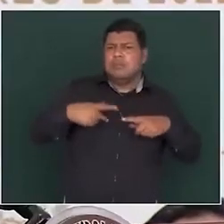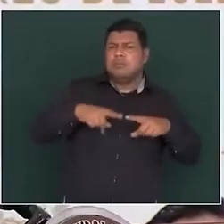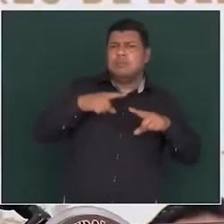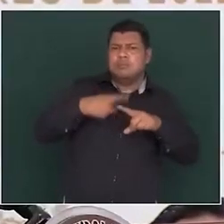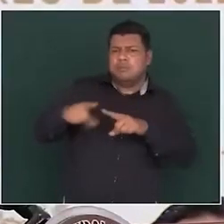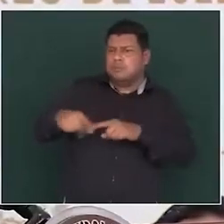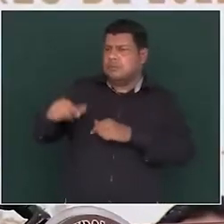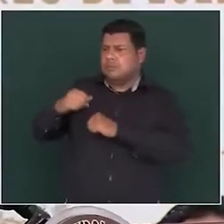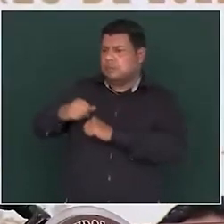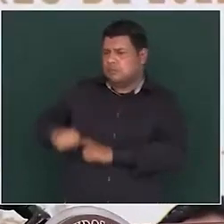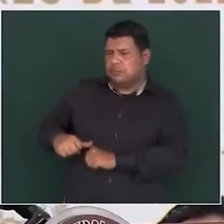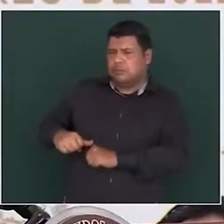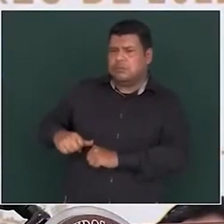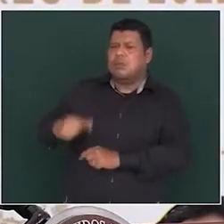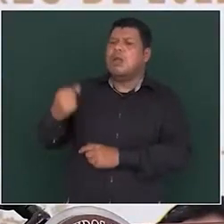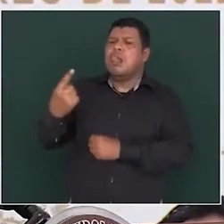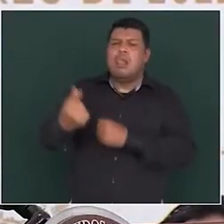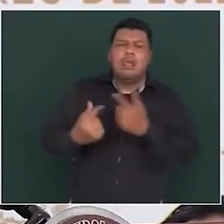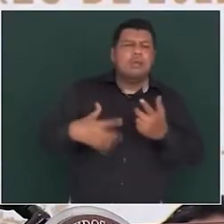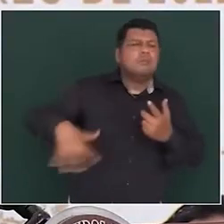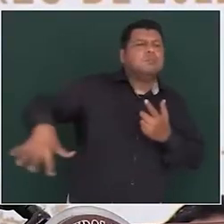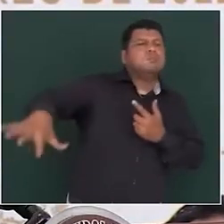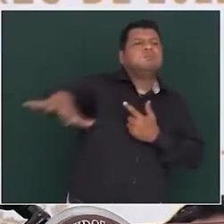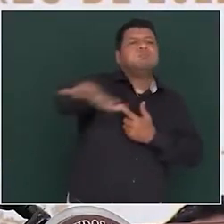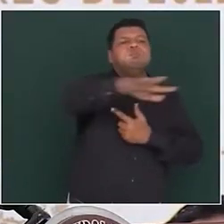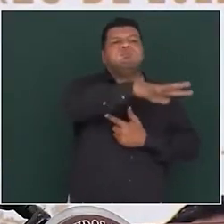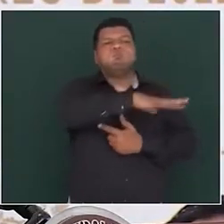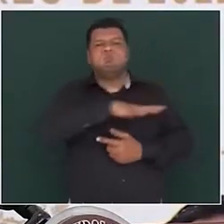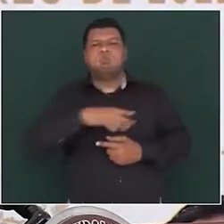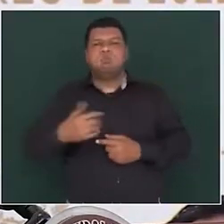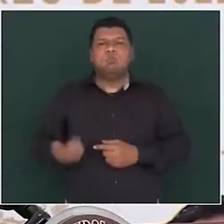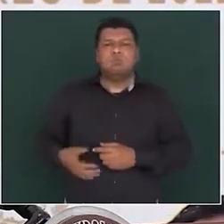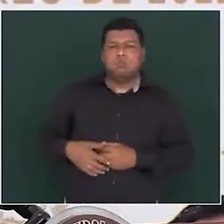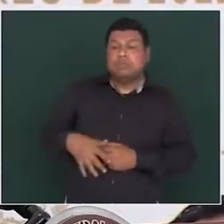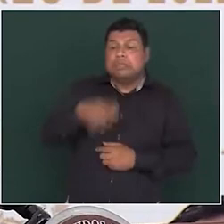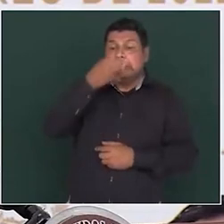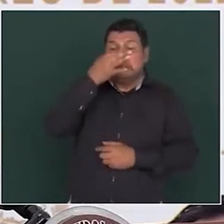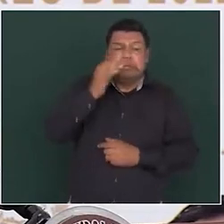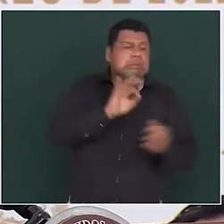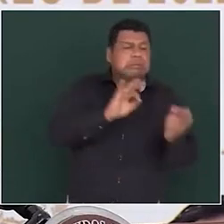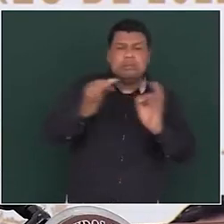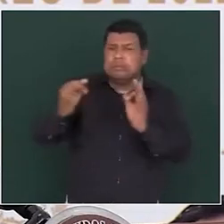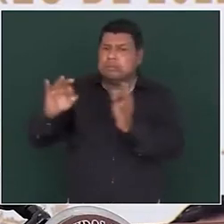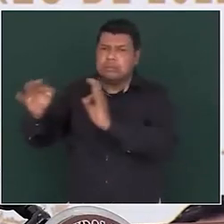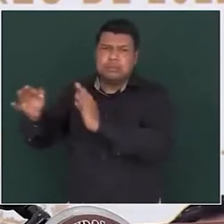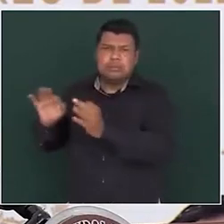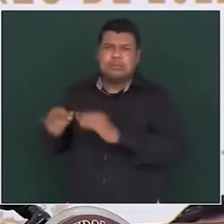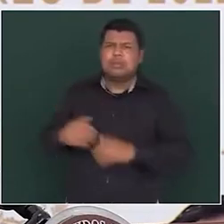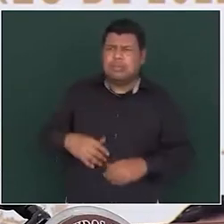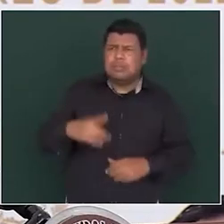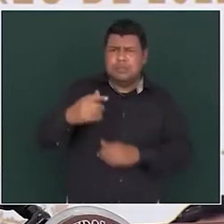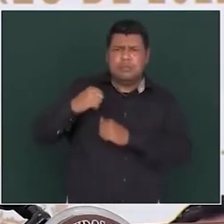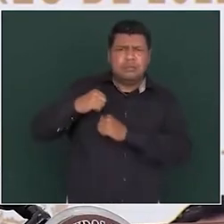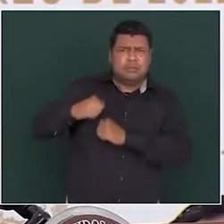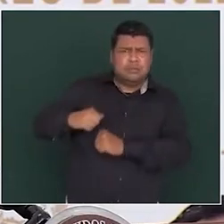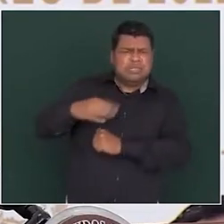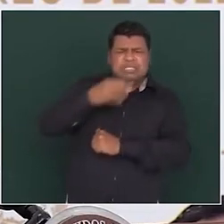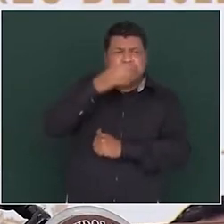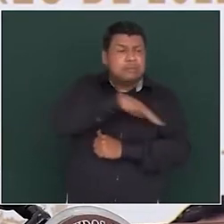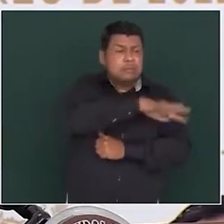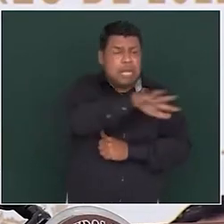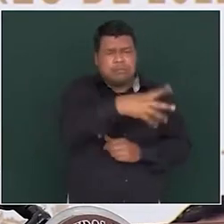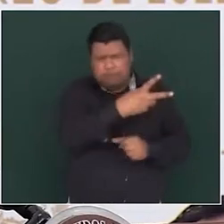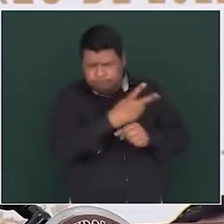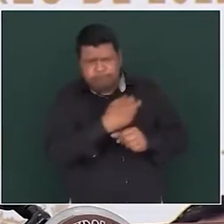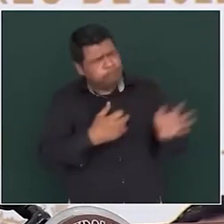líderes de las organizaciones que están o que tienen su asentamiento en los